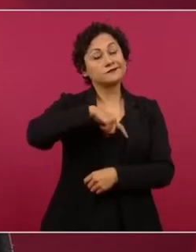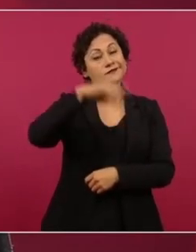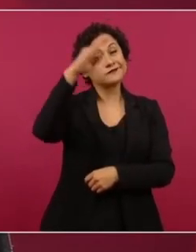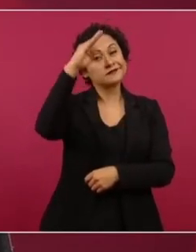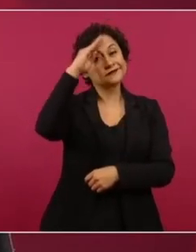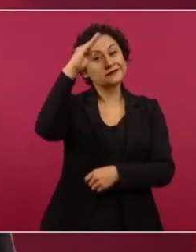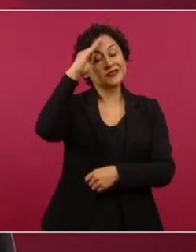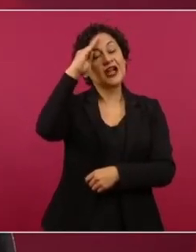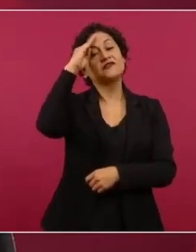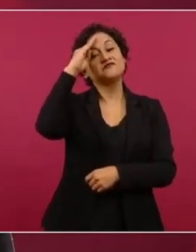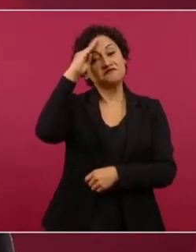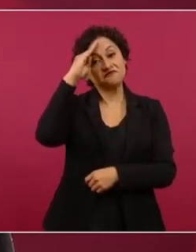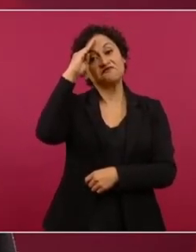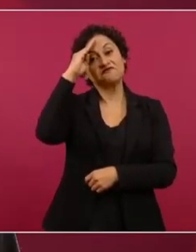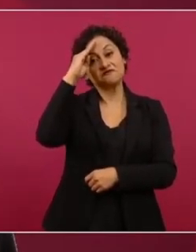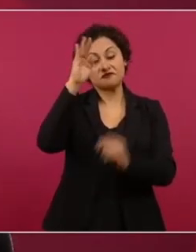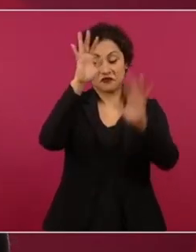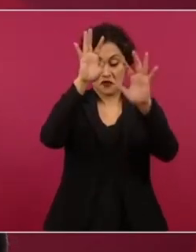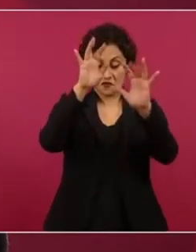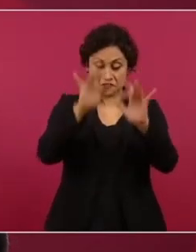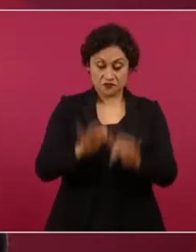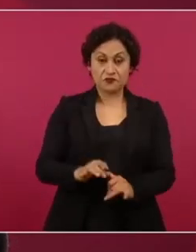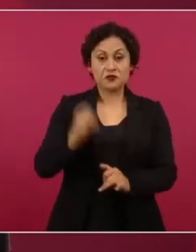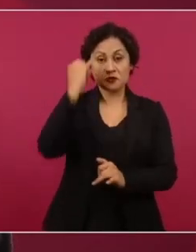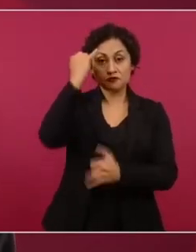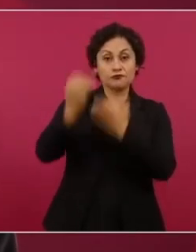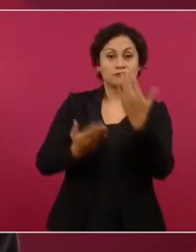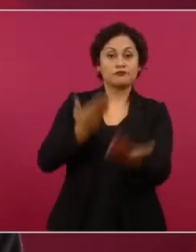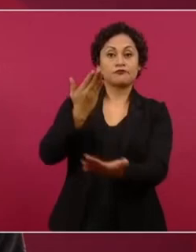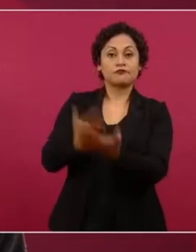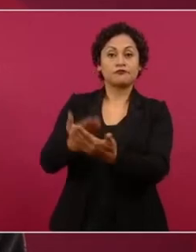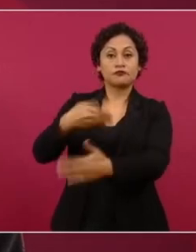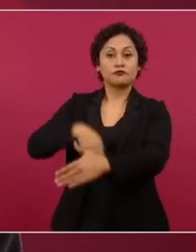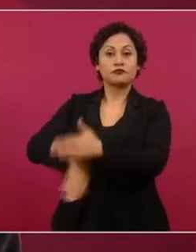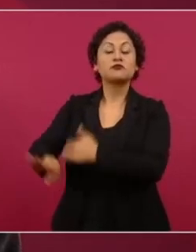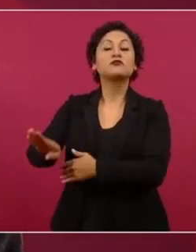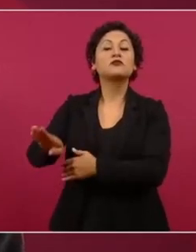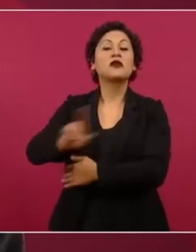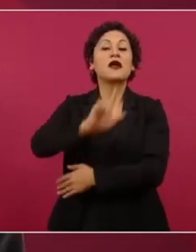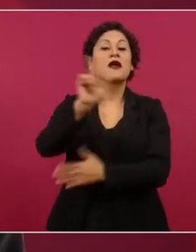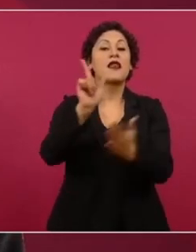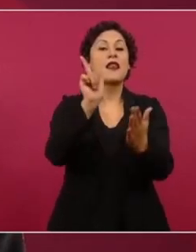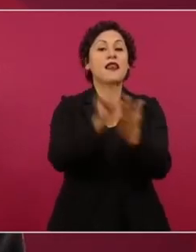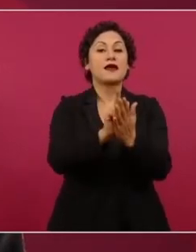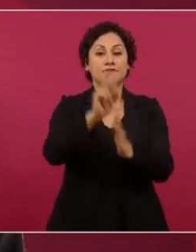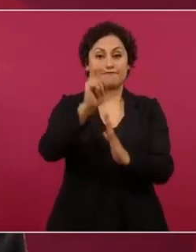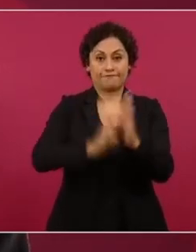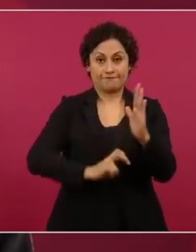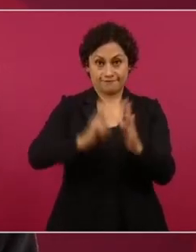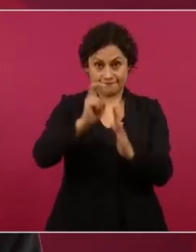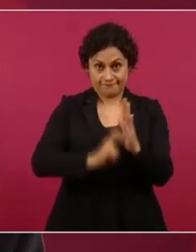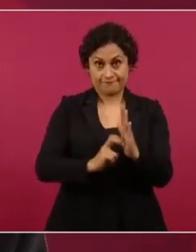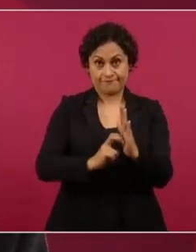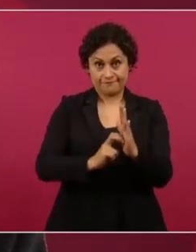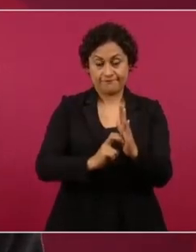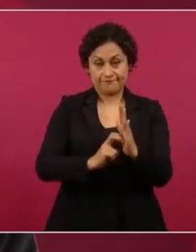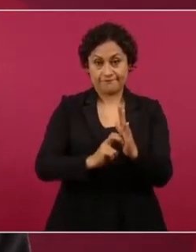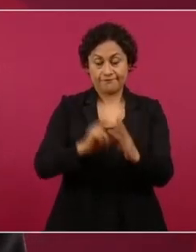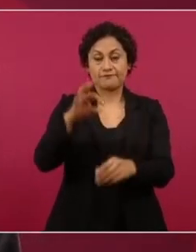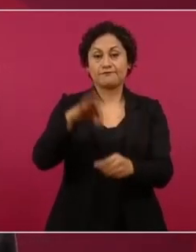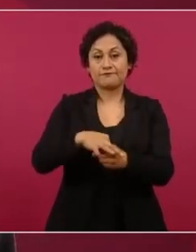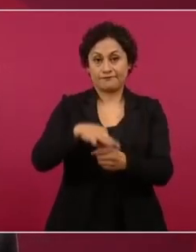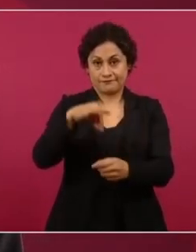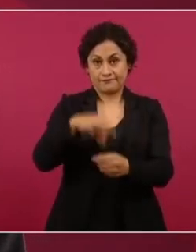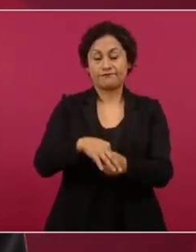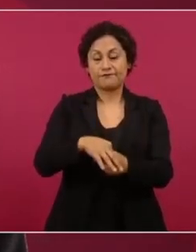reforma a la ley electoral, porque la